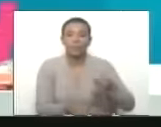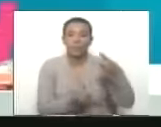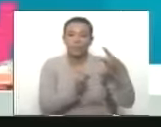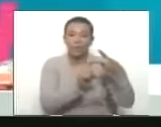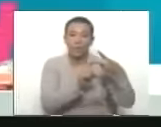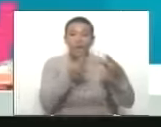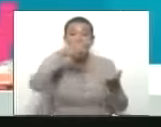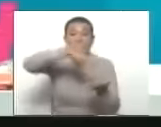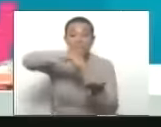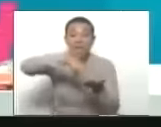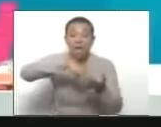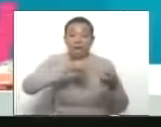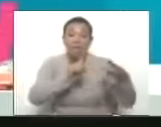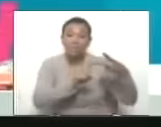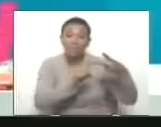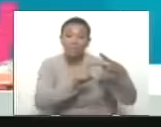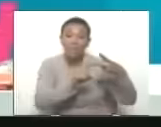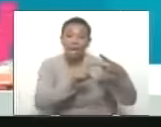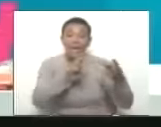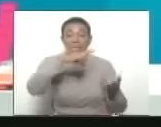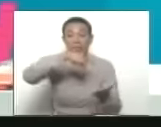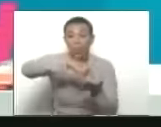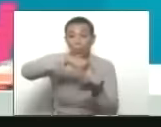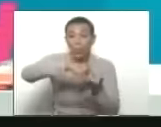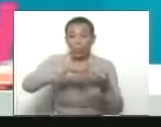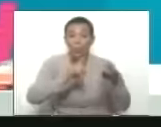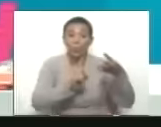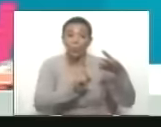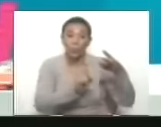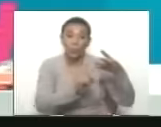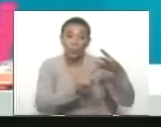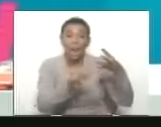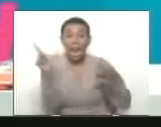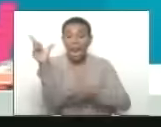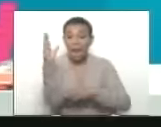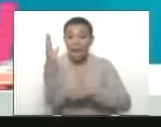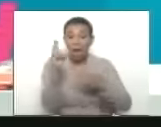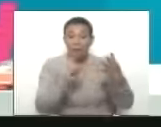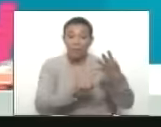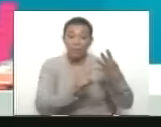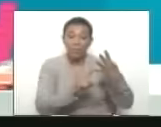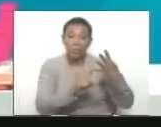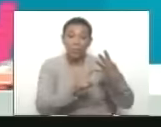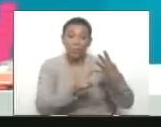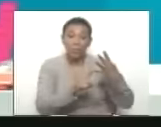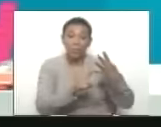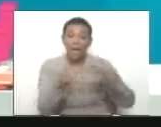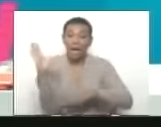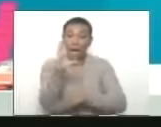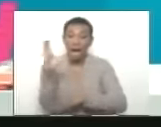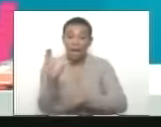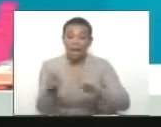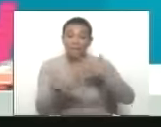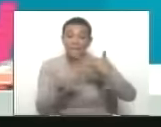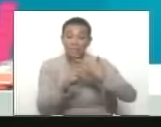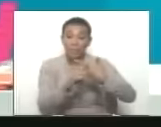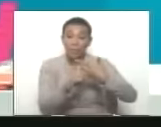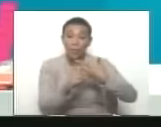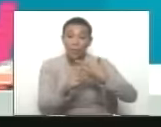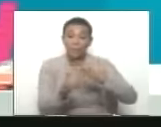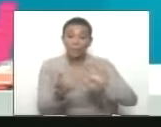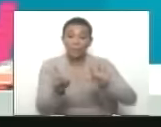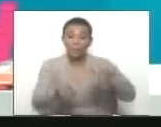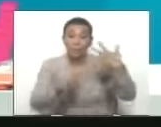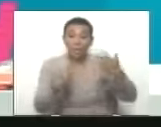Miranda, segundo lugar, Carabobo, tercer lugar, Lara, cuarto lugar, Caracas, quinto lugar,